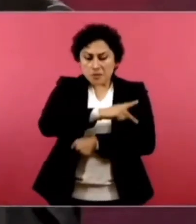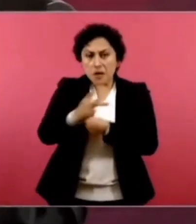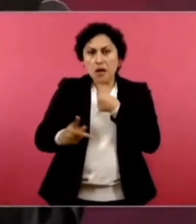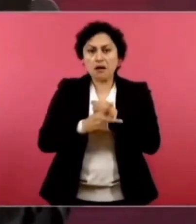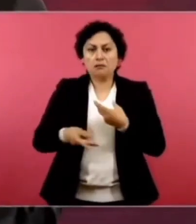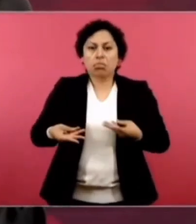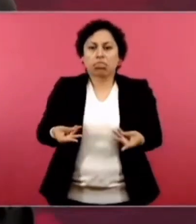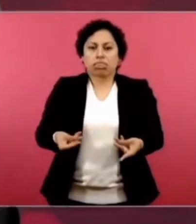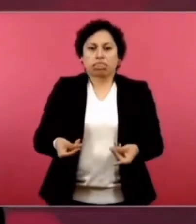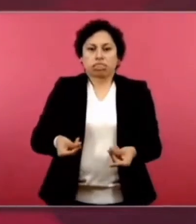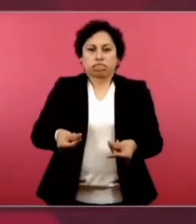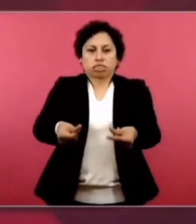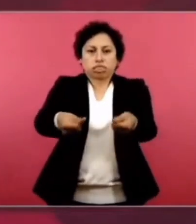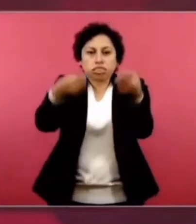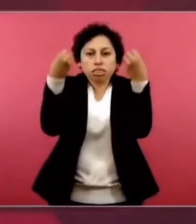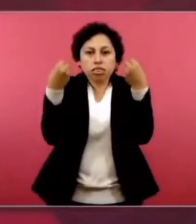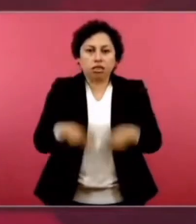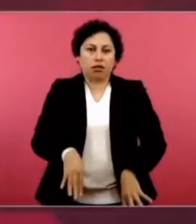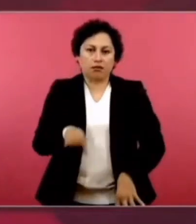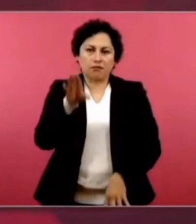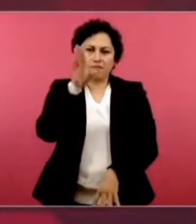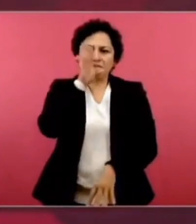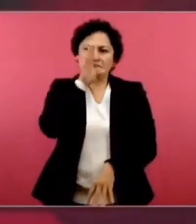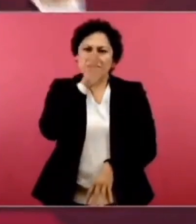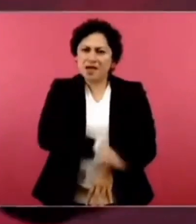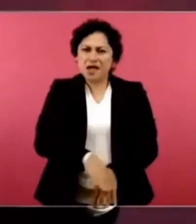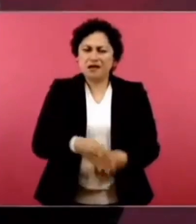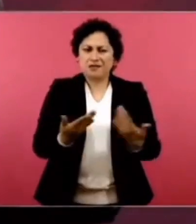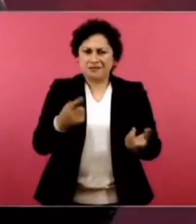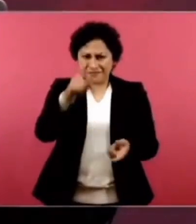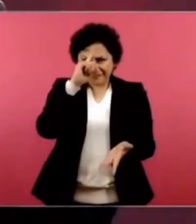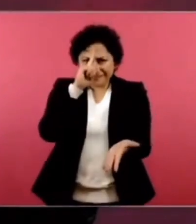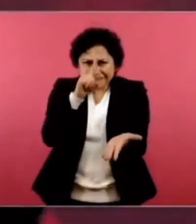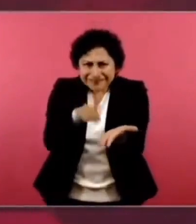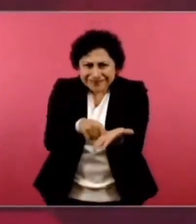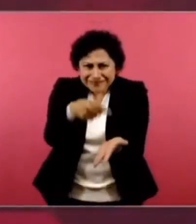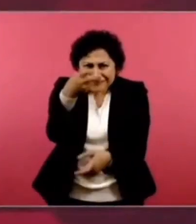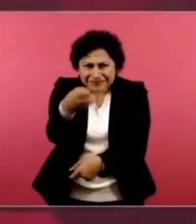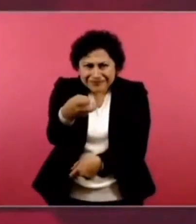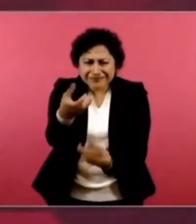Entonces, por eso, imagínense ese sentido común.